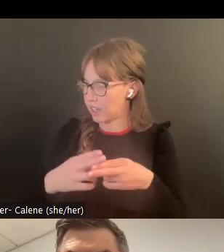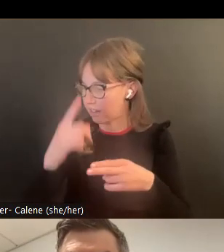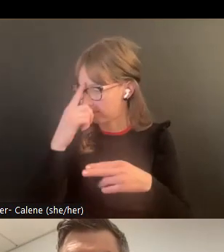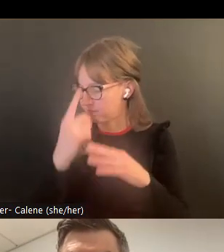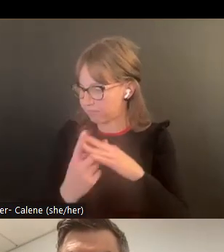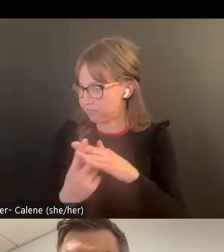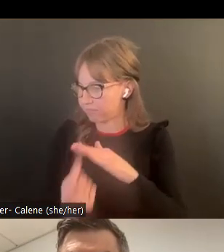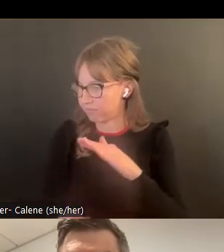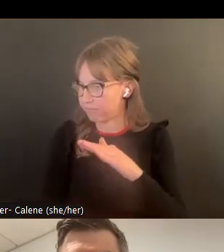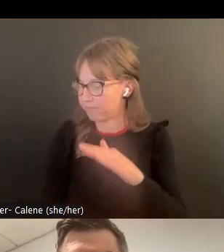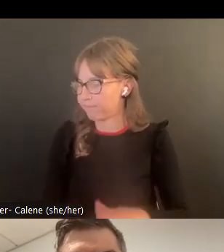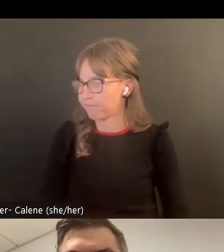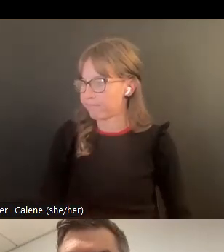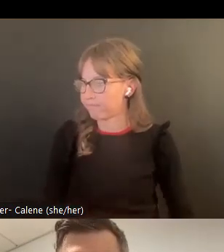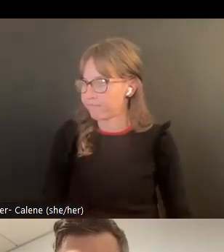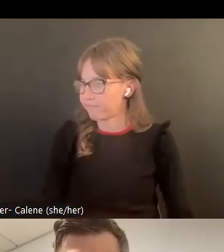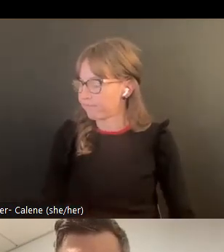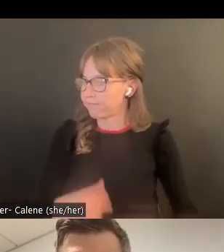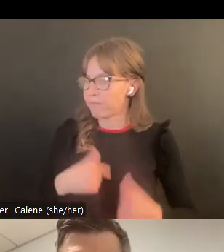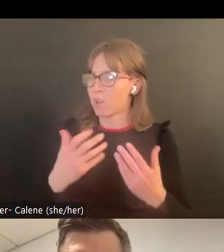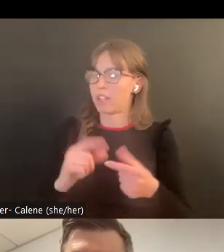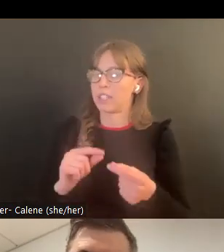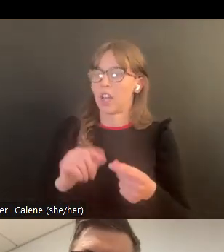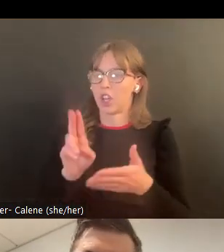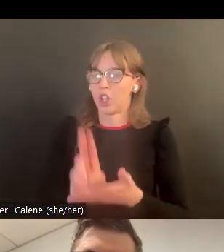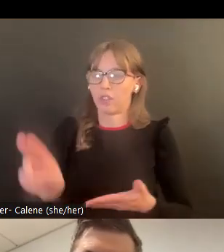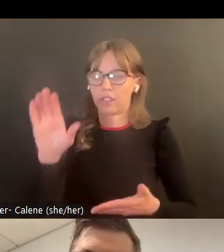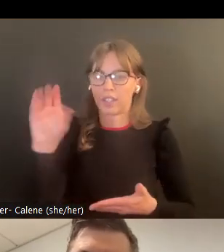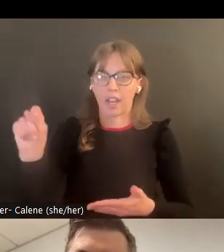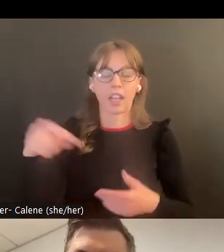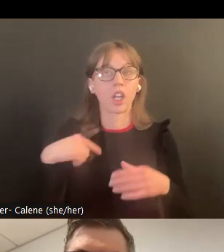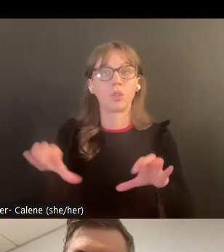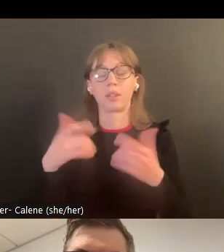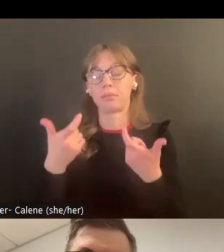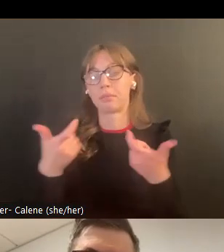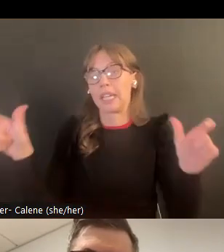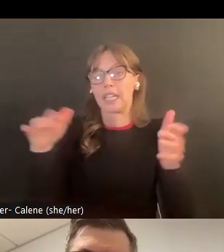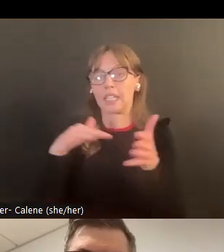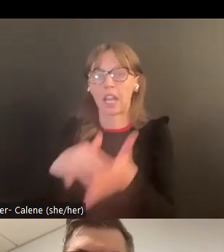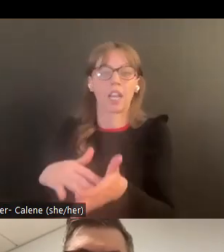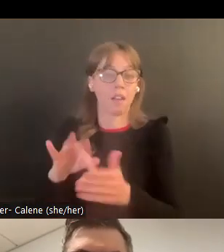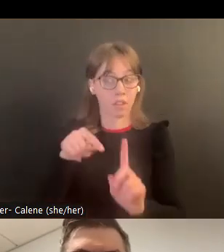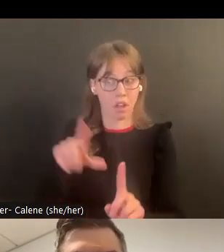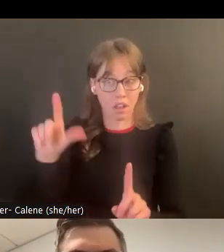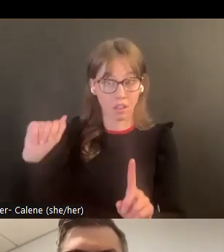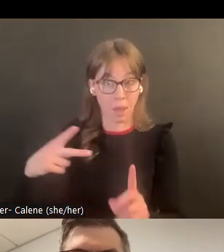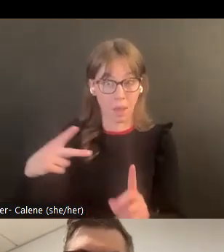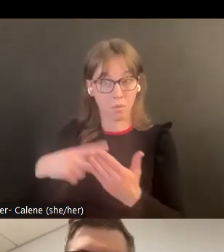tienen una un señor que está haciendo y quiero decir el nombre sería como